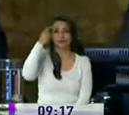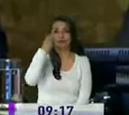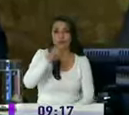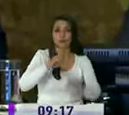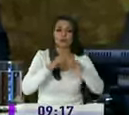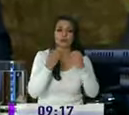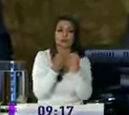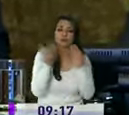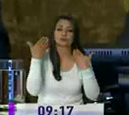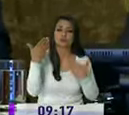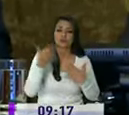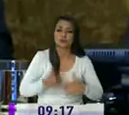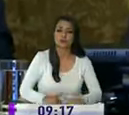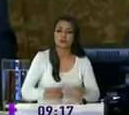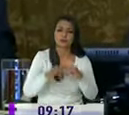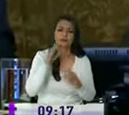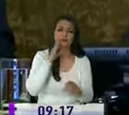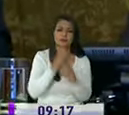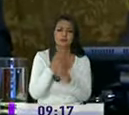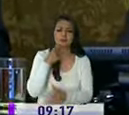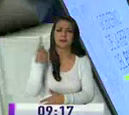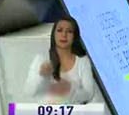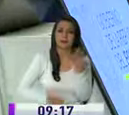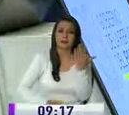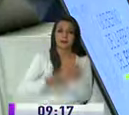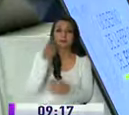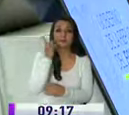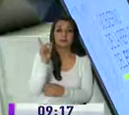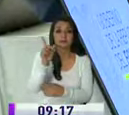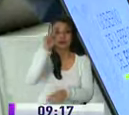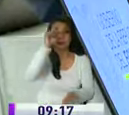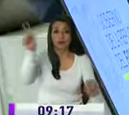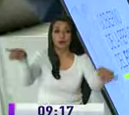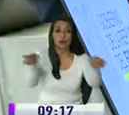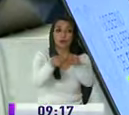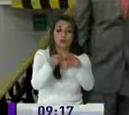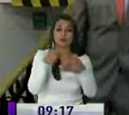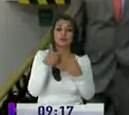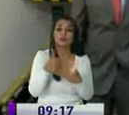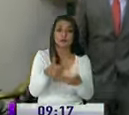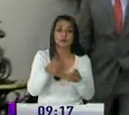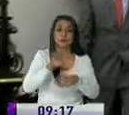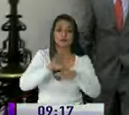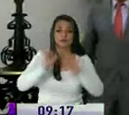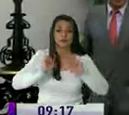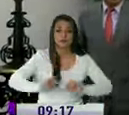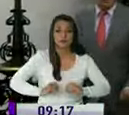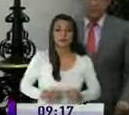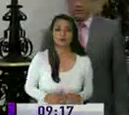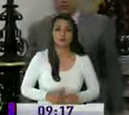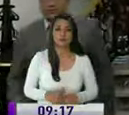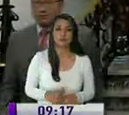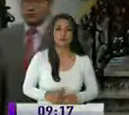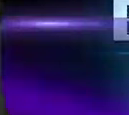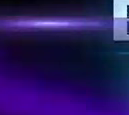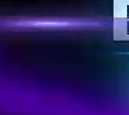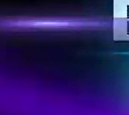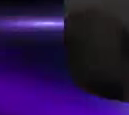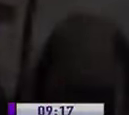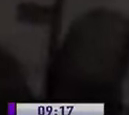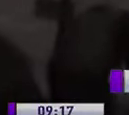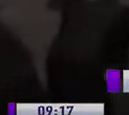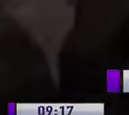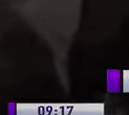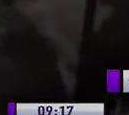organización política su finalidad sería definir consensos para beneficiar al país informó Javier Rosero vamos a